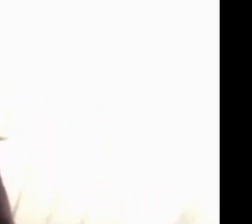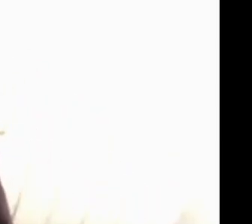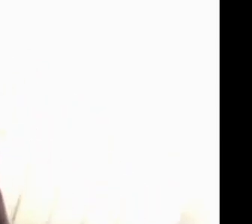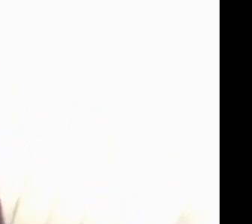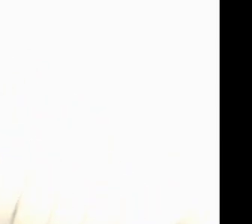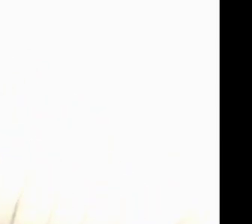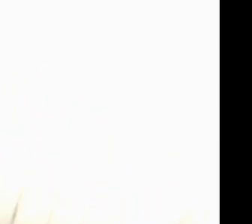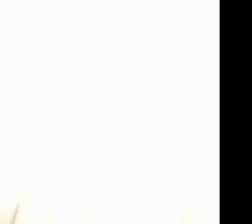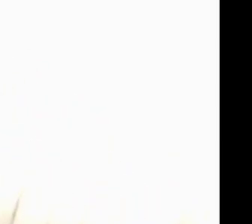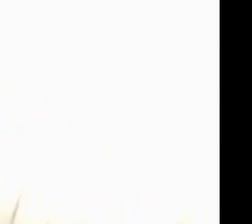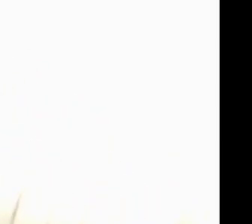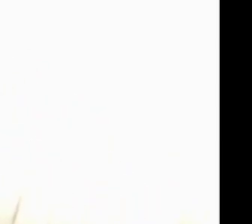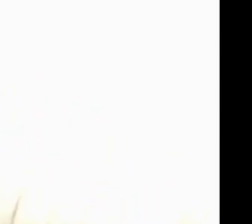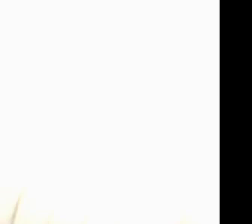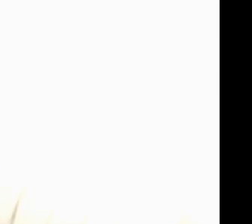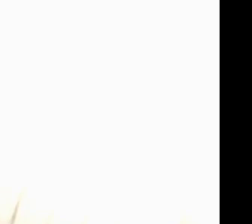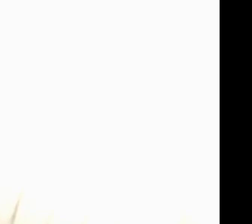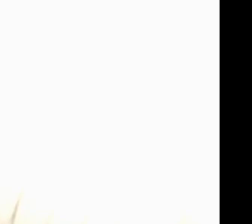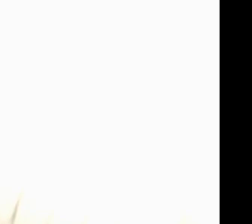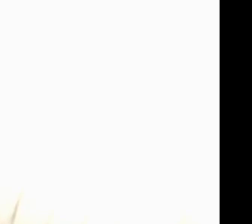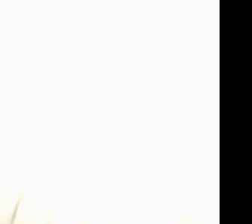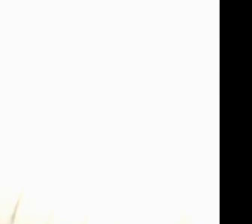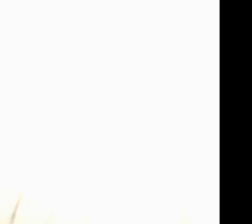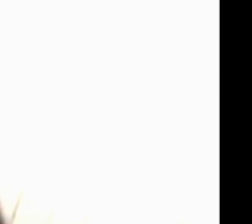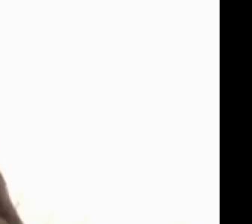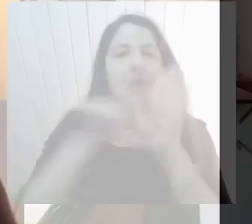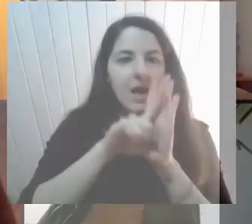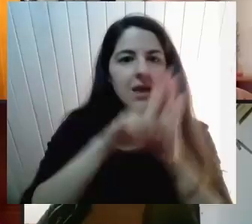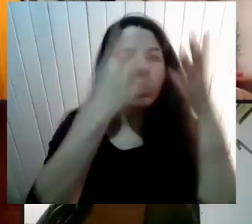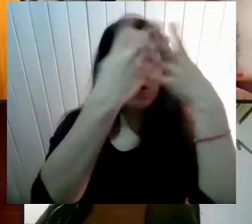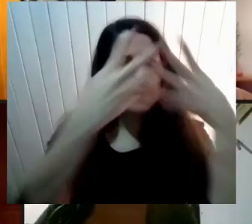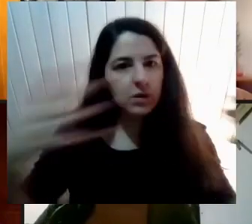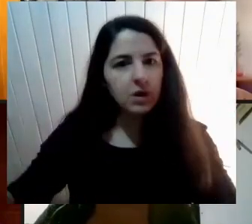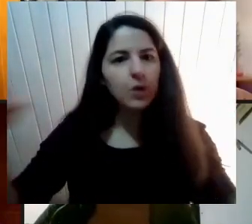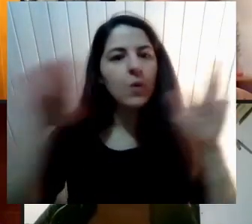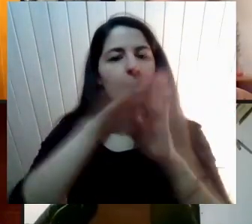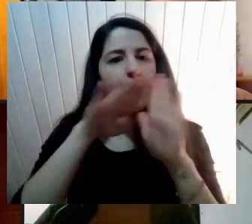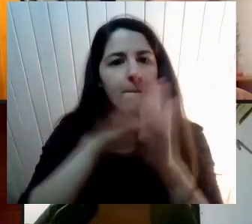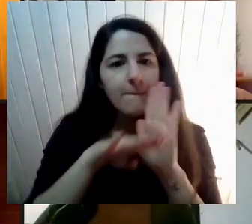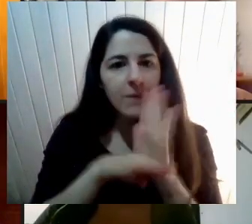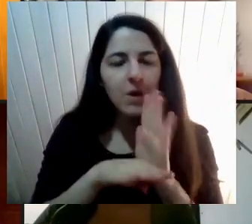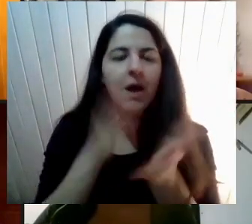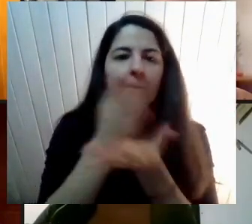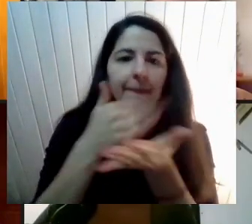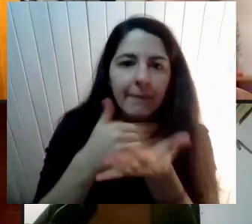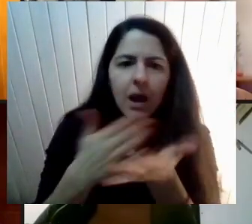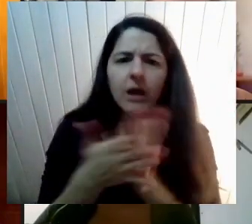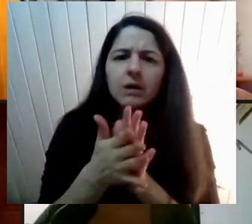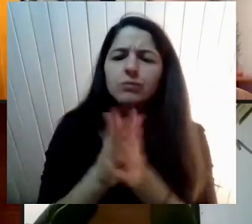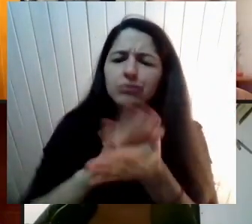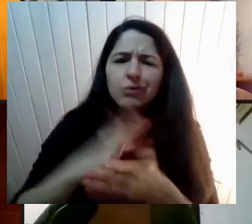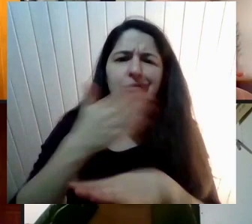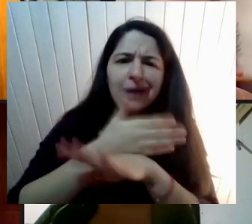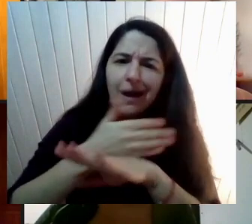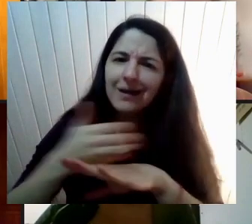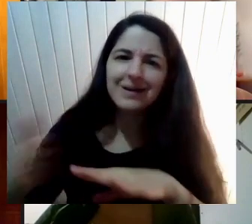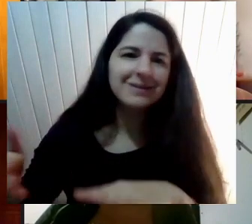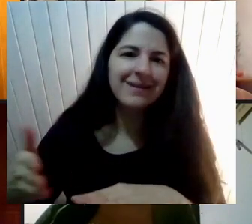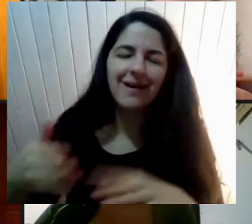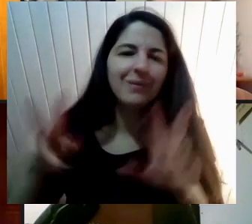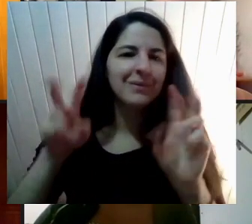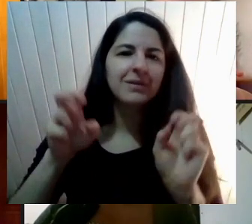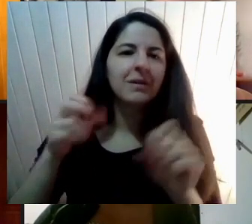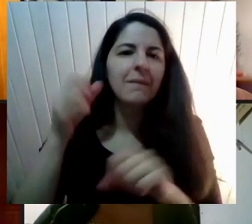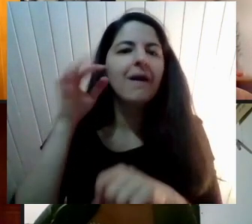Y los currículos Los planes y programas Y todo eso Están bien atrasados Respecto Al debate feminista Que se ha planteado En torno a la educación